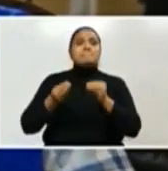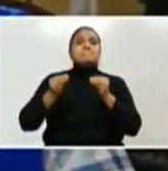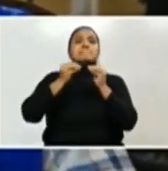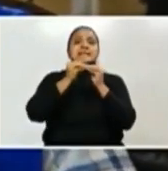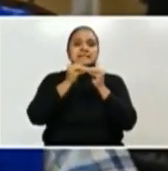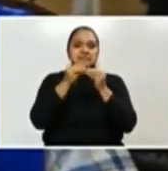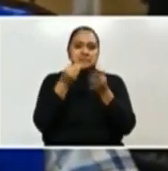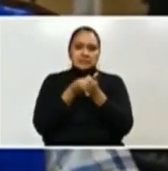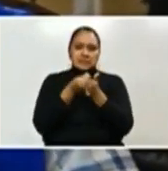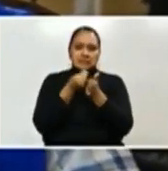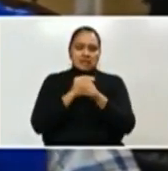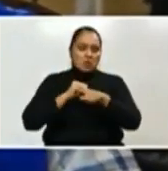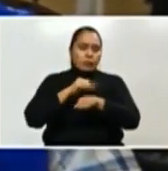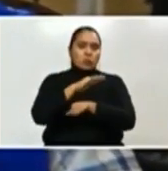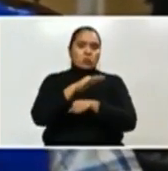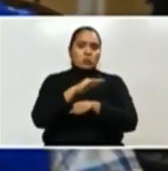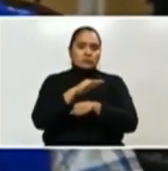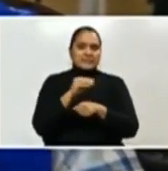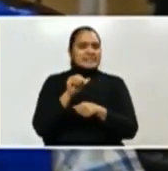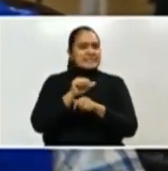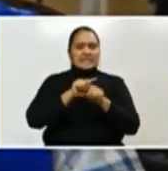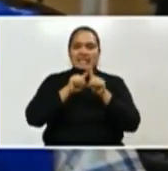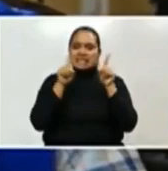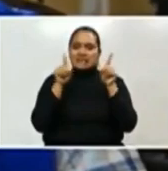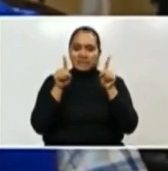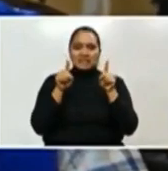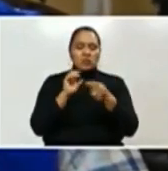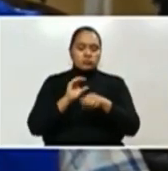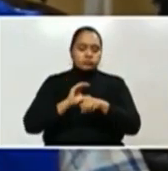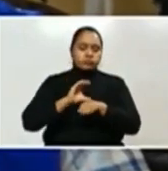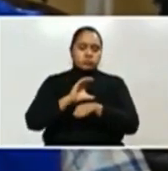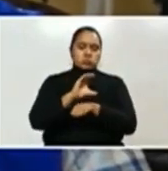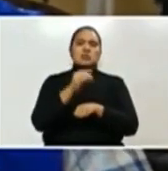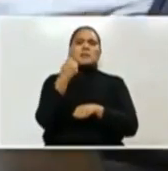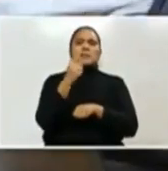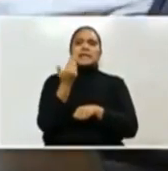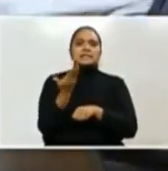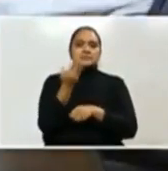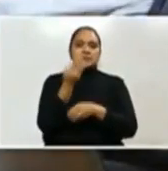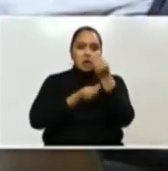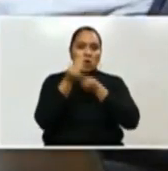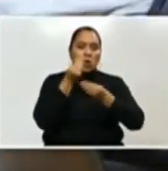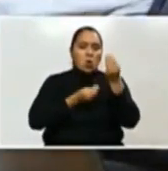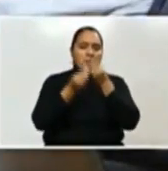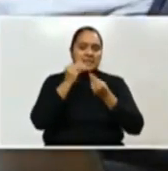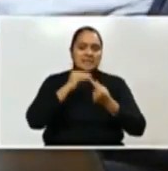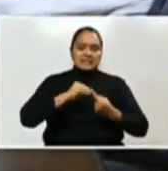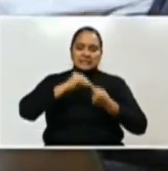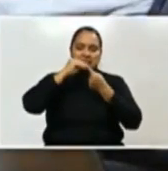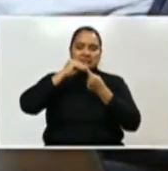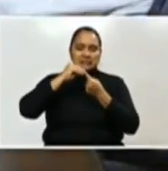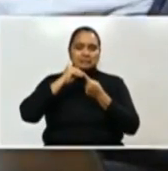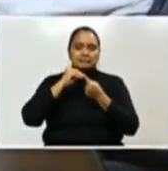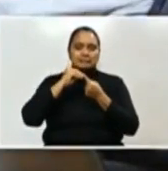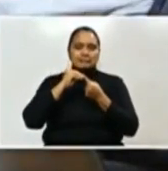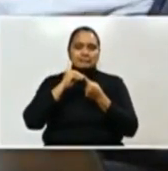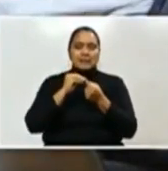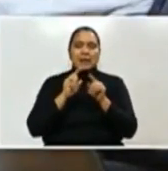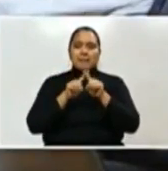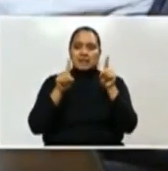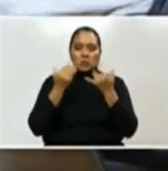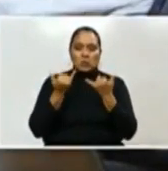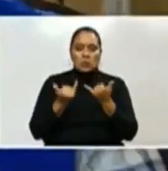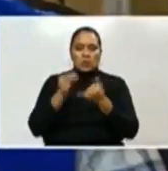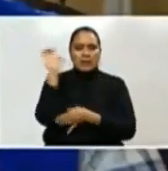recursos adicionales que el Gobierno de la República ha destinado, sacrificando quizás programas y proyectos de futuro programados, pero por la